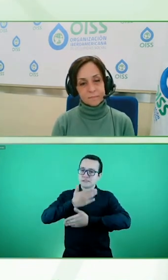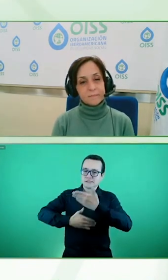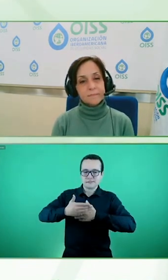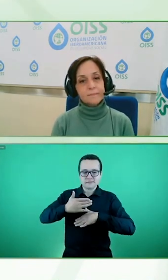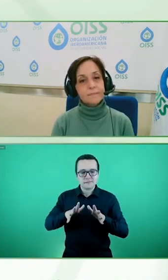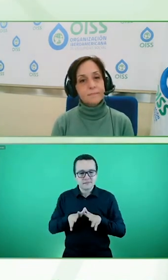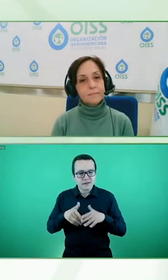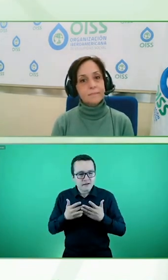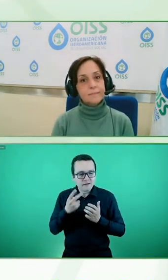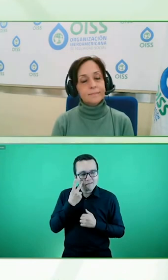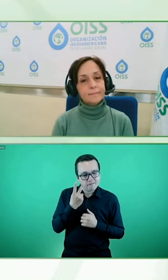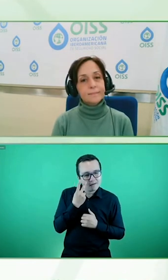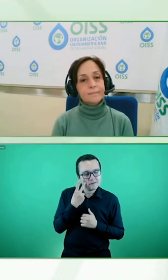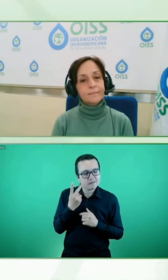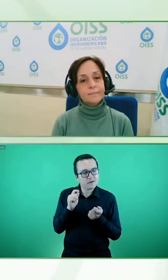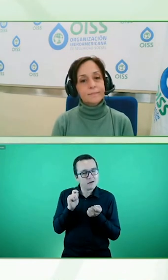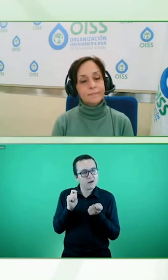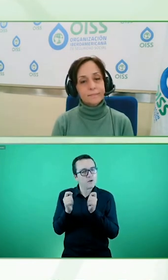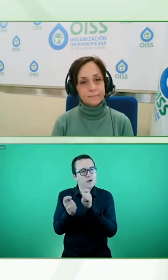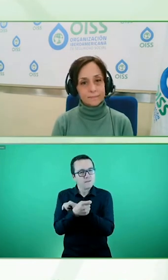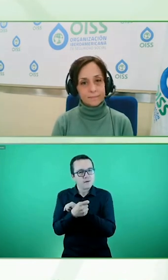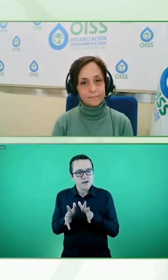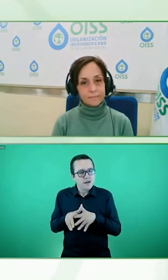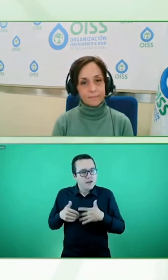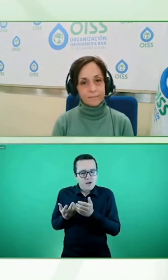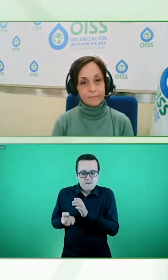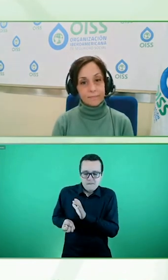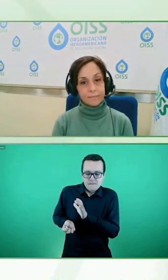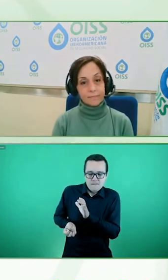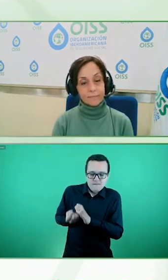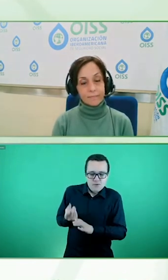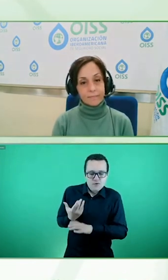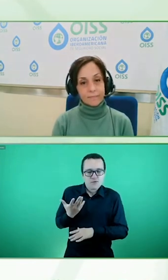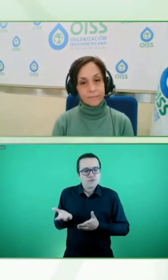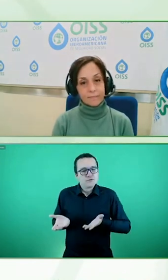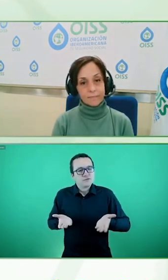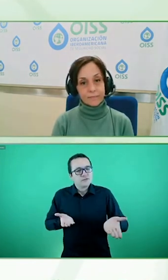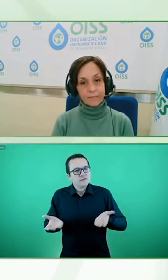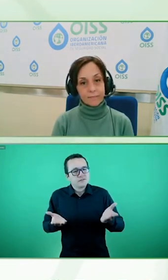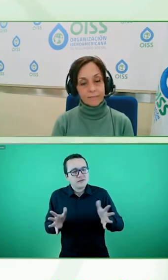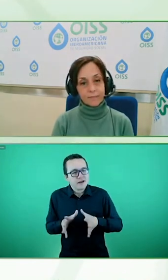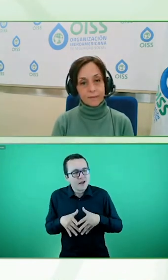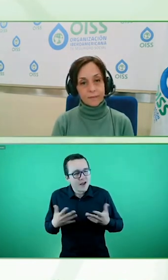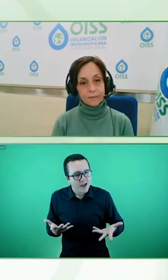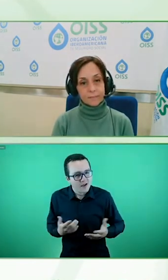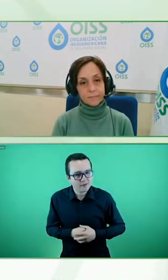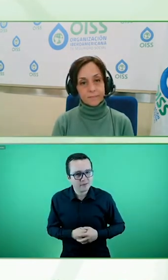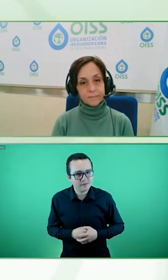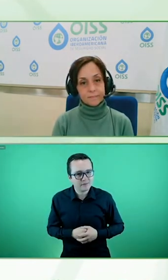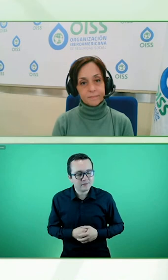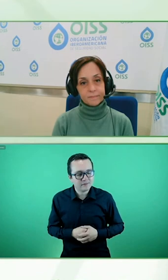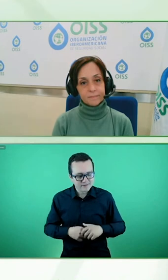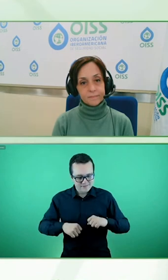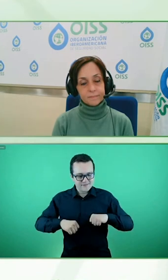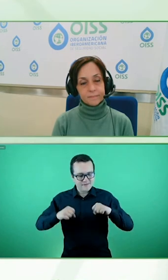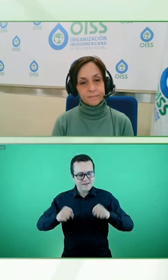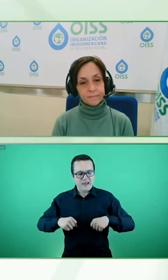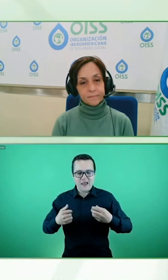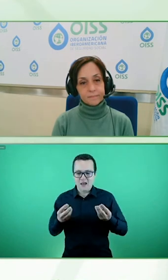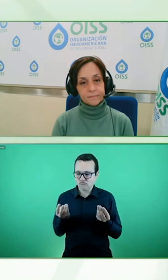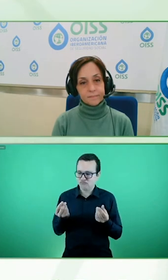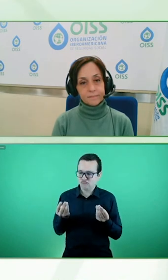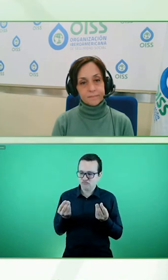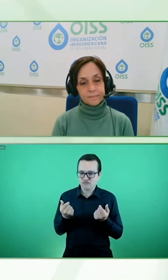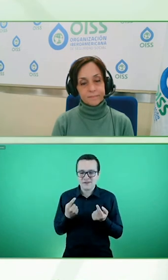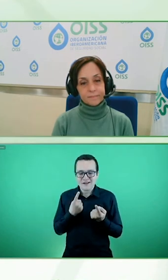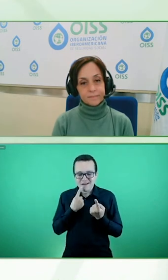con discapacidad y cómo puede ser esto un mercado real y no solo un mercado potencial, que venimos hablando